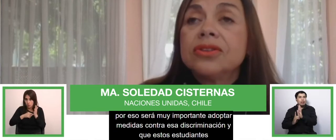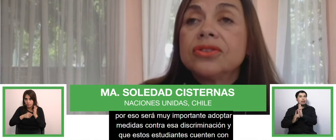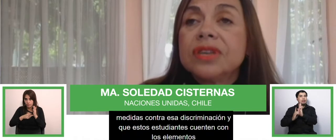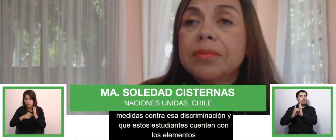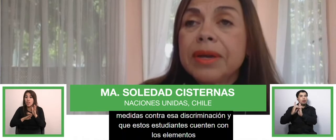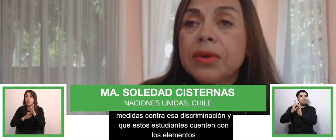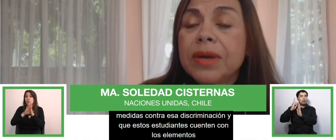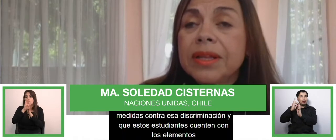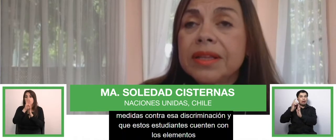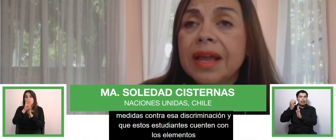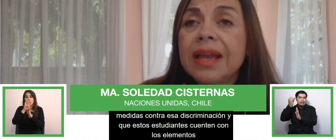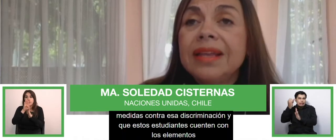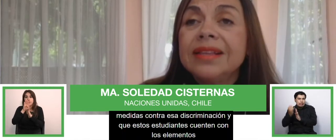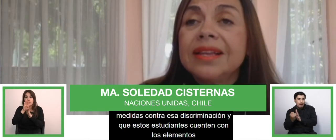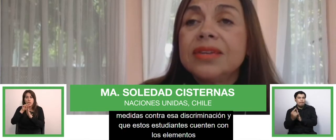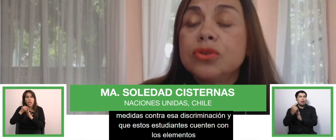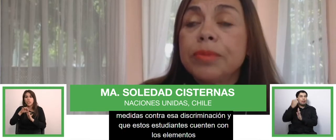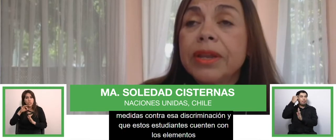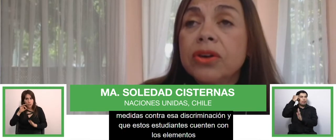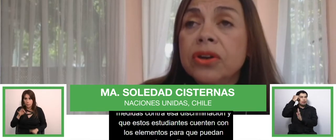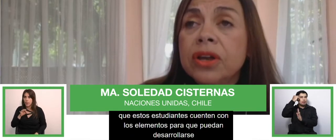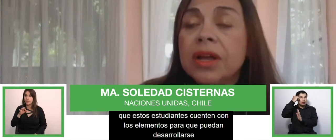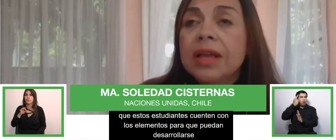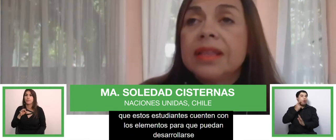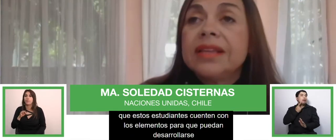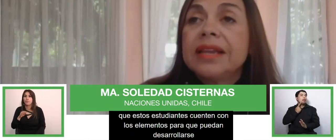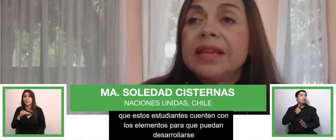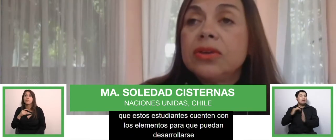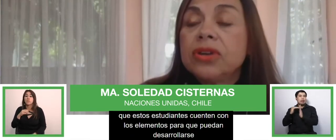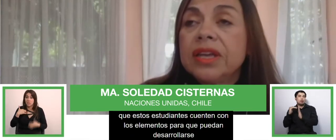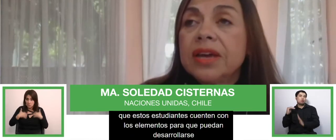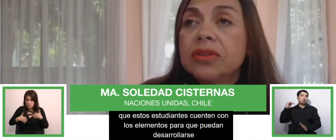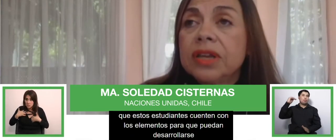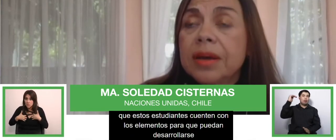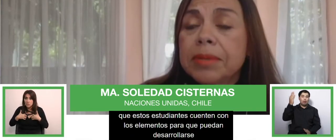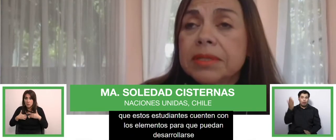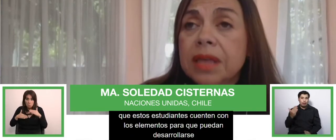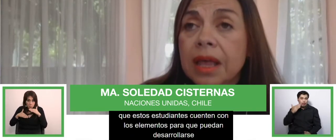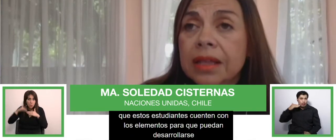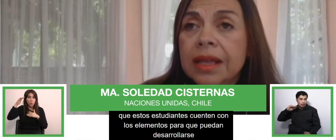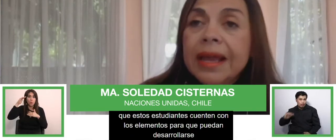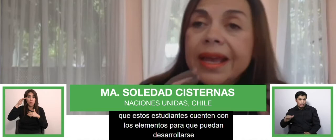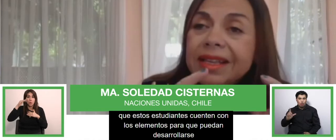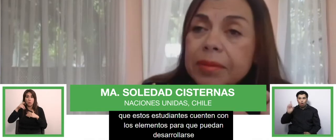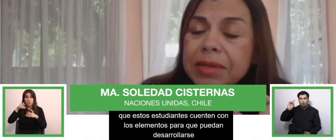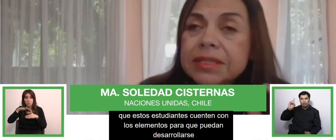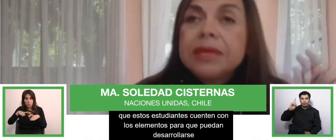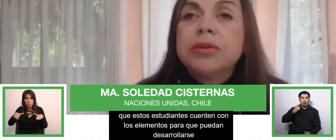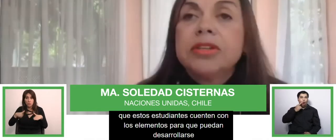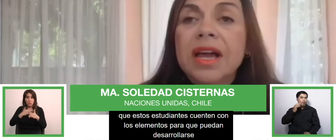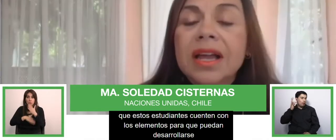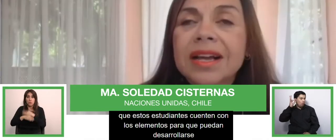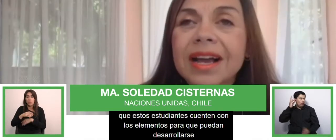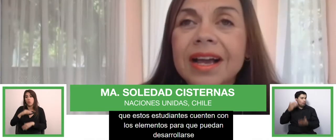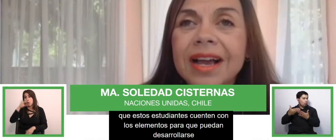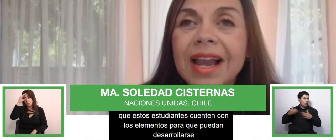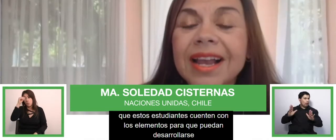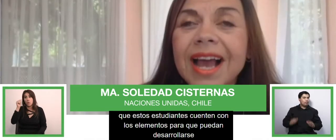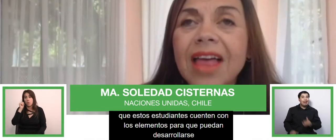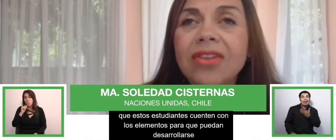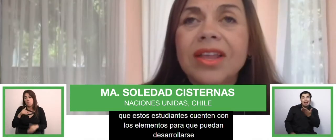teniendo siempre en cuenta el interés superior de este niño o niña con discapacidad. Este principio está